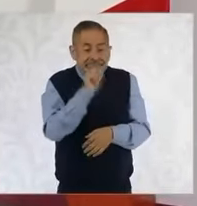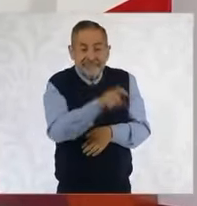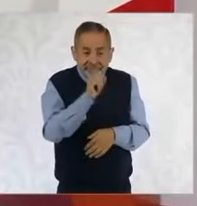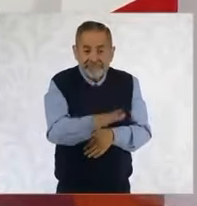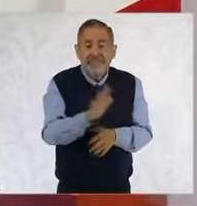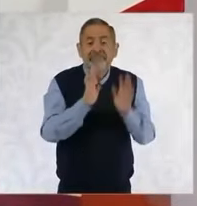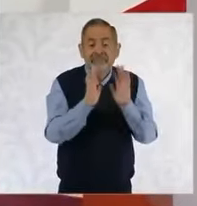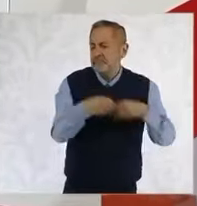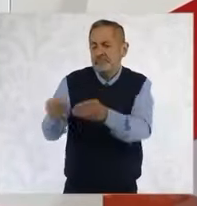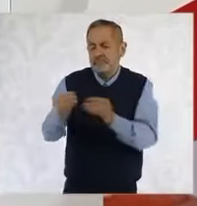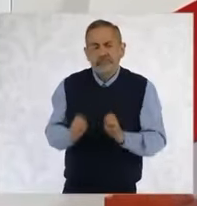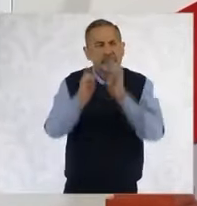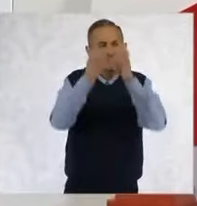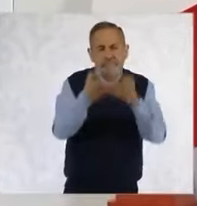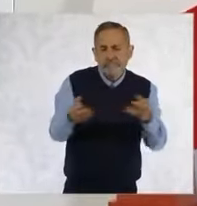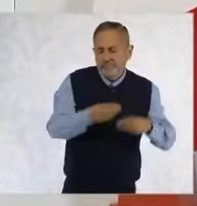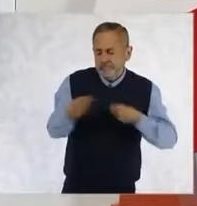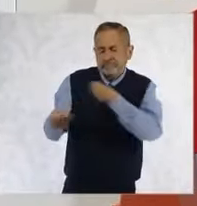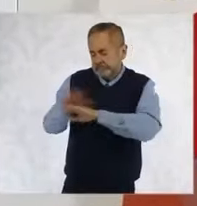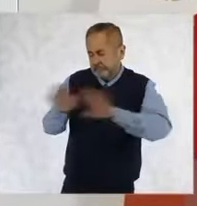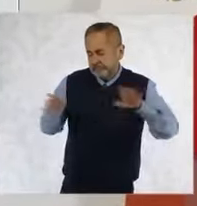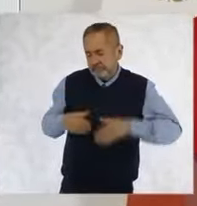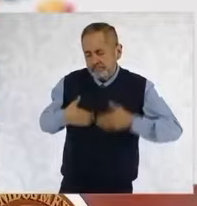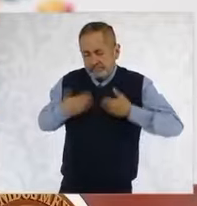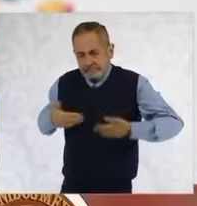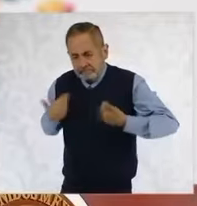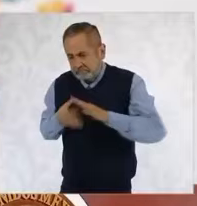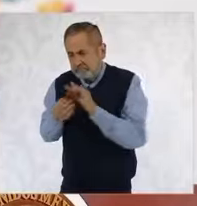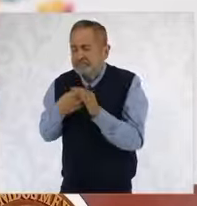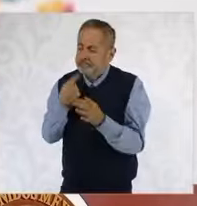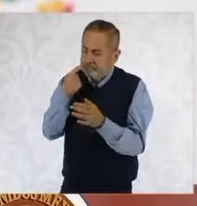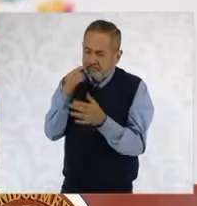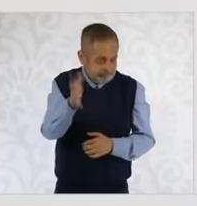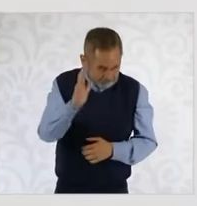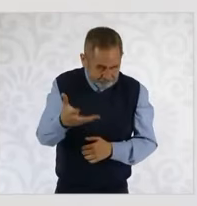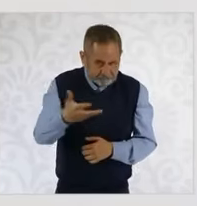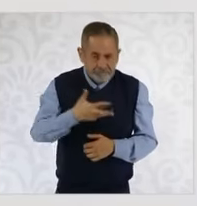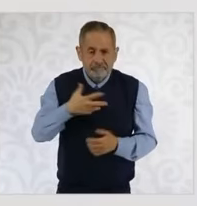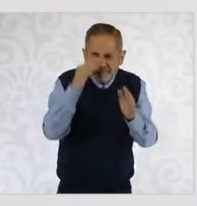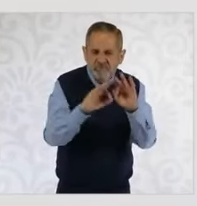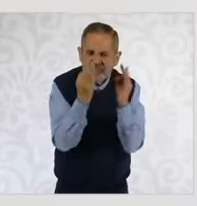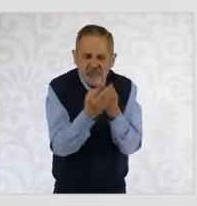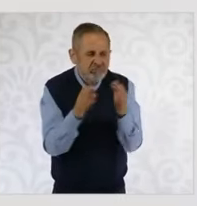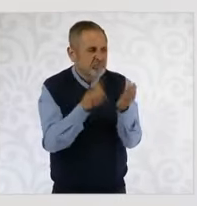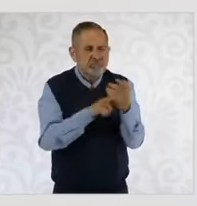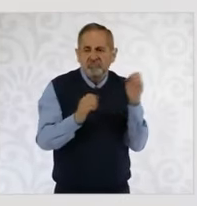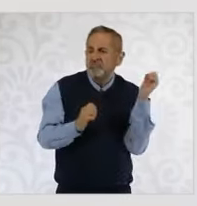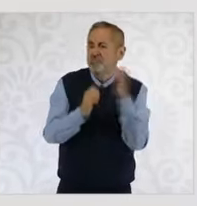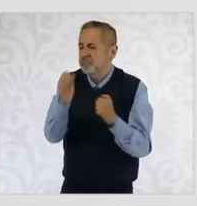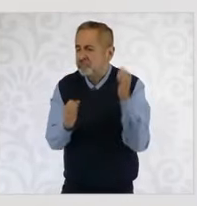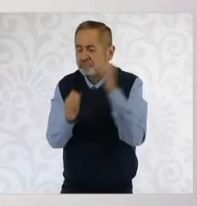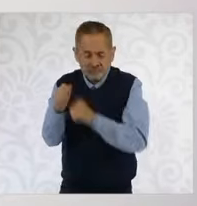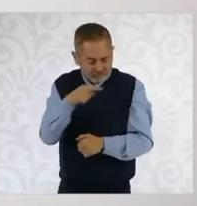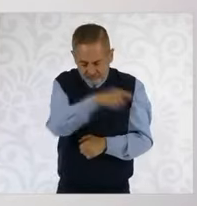ya regresaron inmuebles. E inclusive han dado datos de cuál era el modus operandi, de cómo, por lo menos en lo